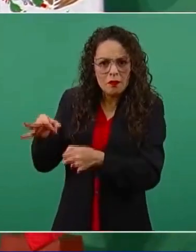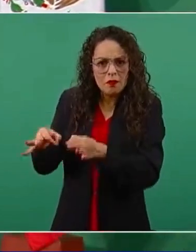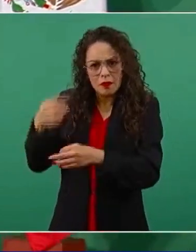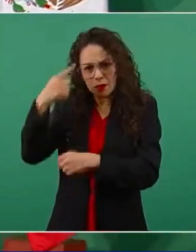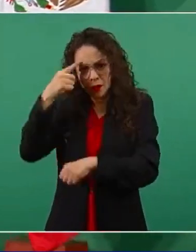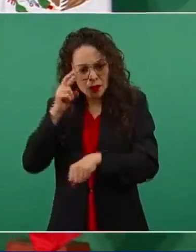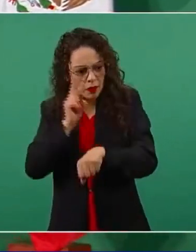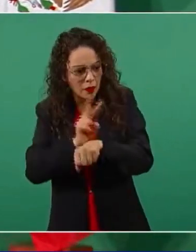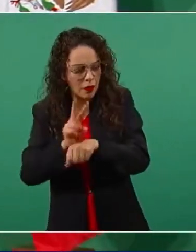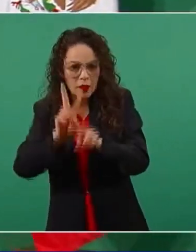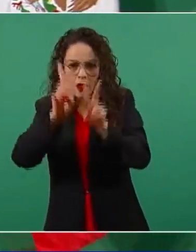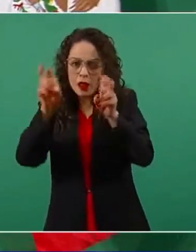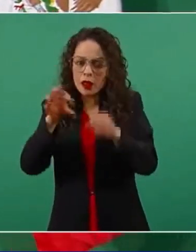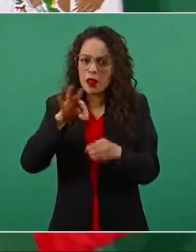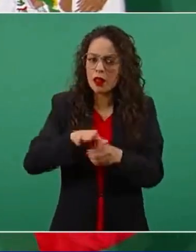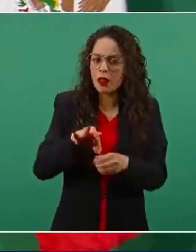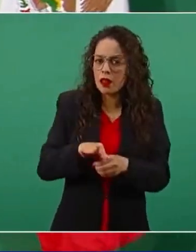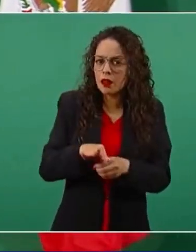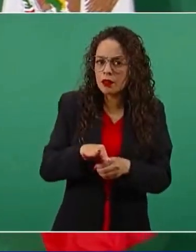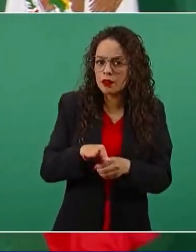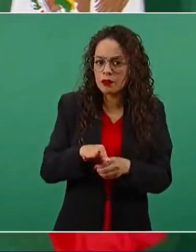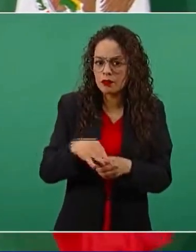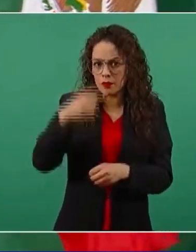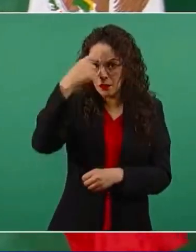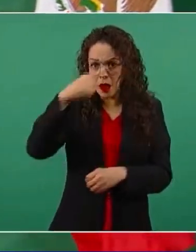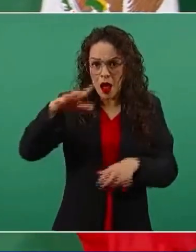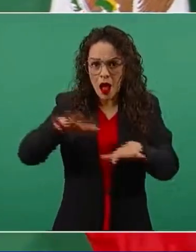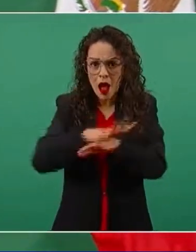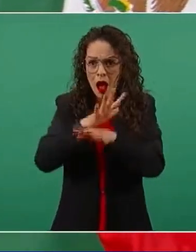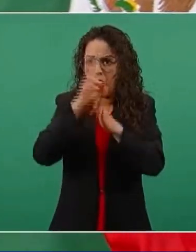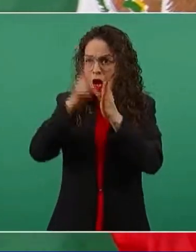¿Para qué se reformó la Constitución?